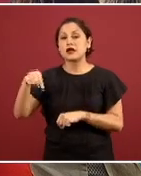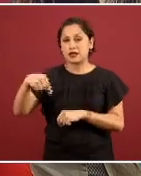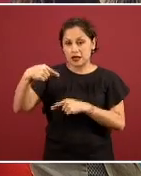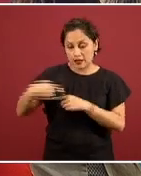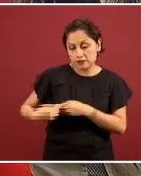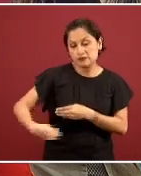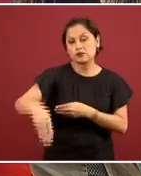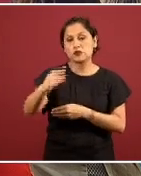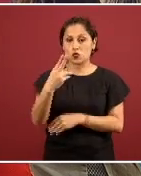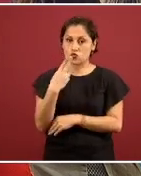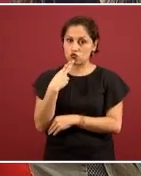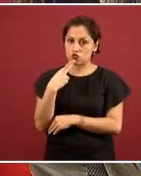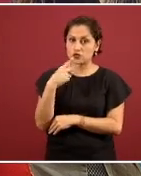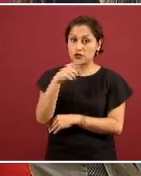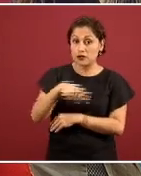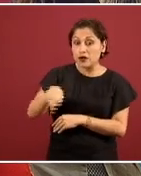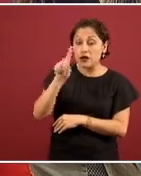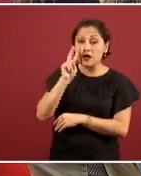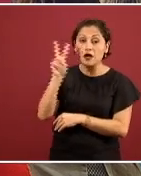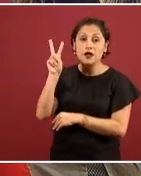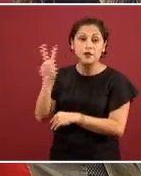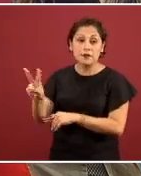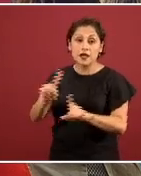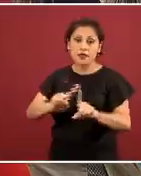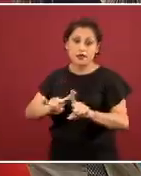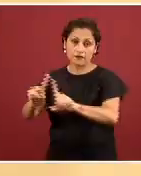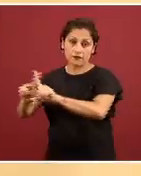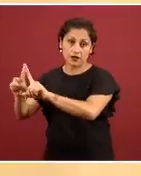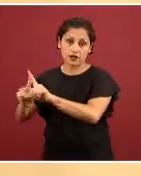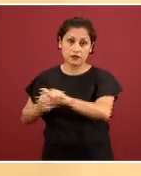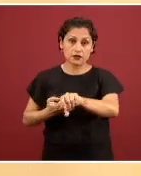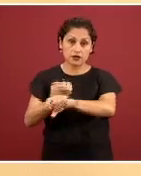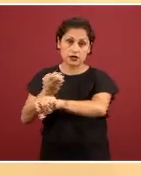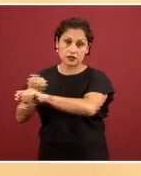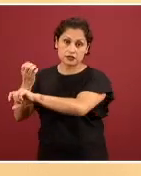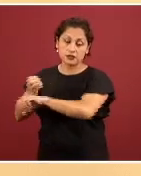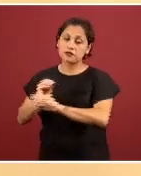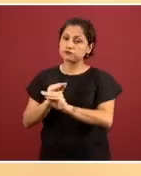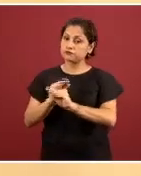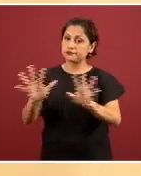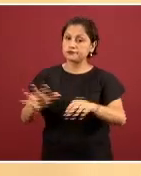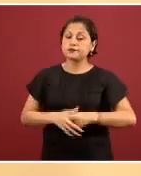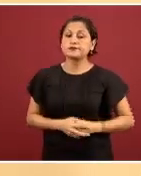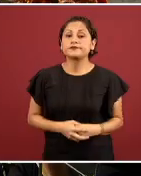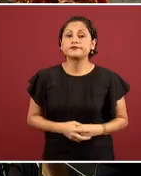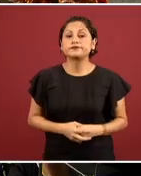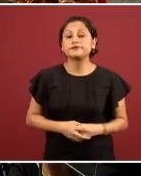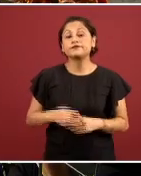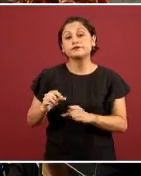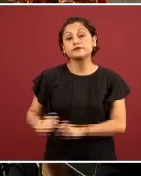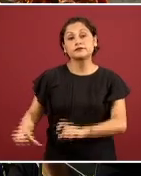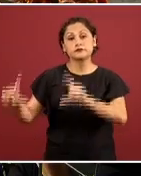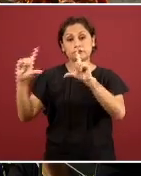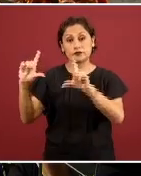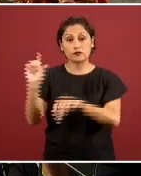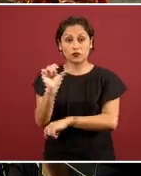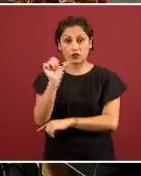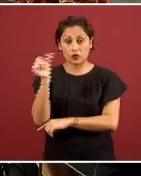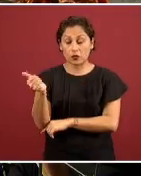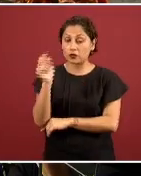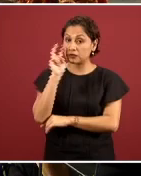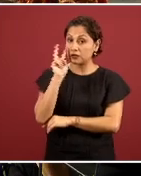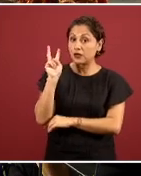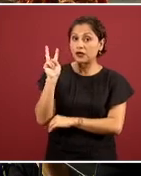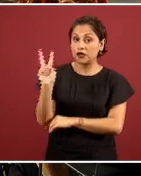donde pueden ustedes ver las diferencias que hay para cada uno de los estados. En la siguiente diapositiva vemos la